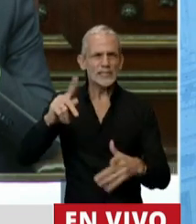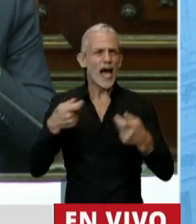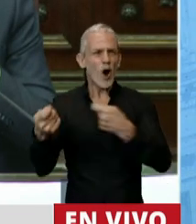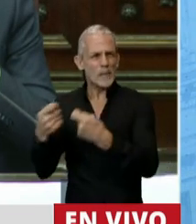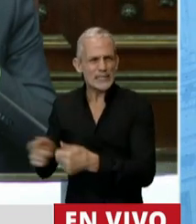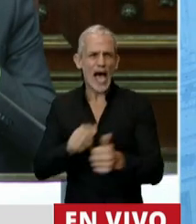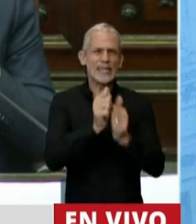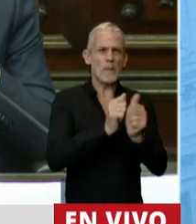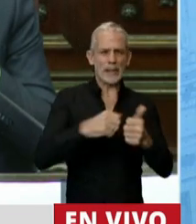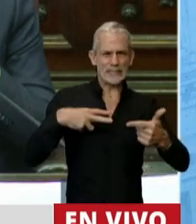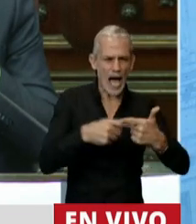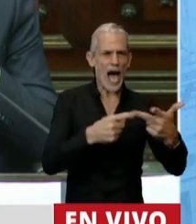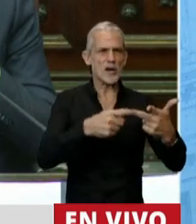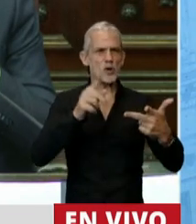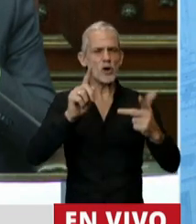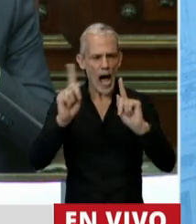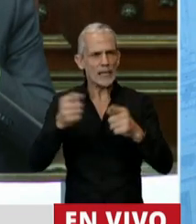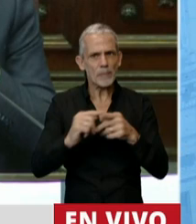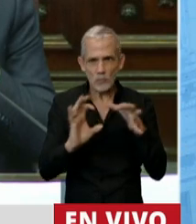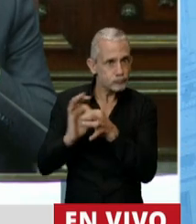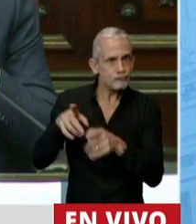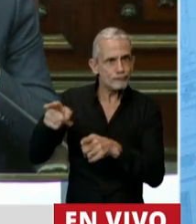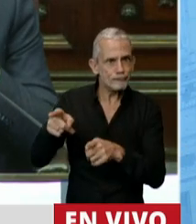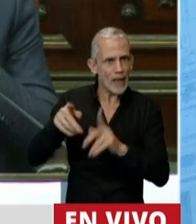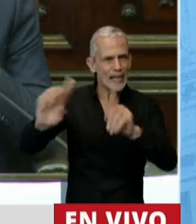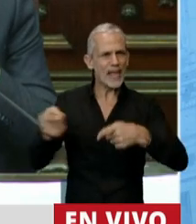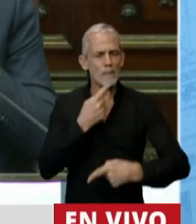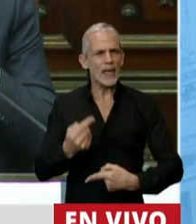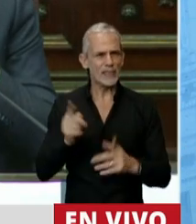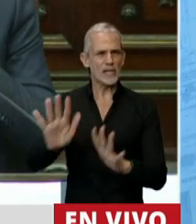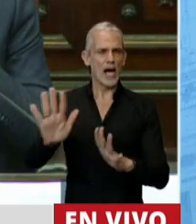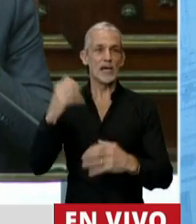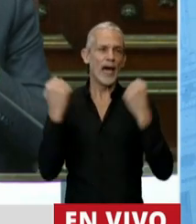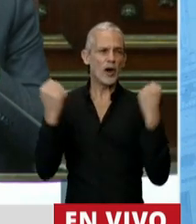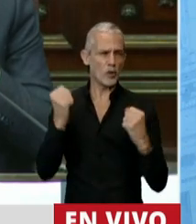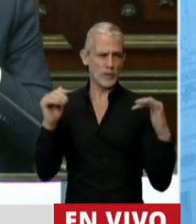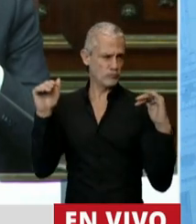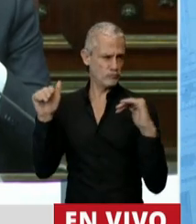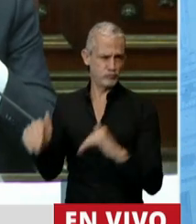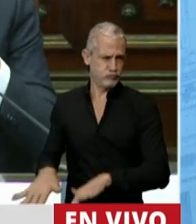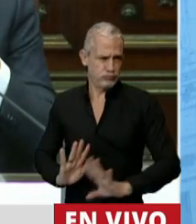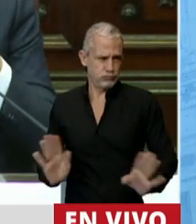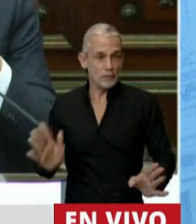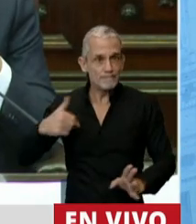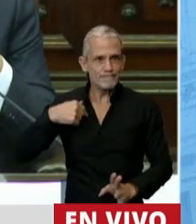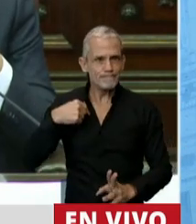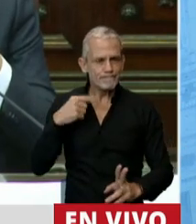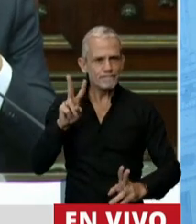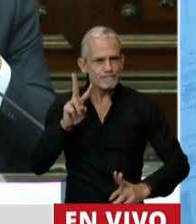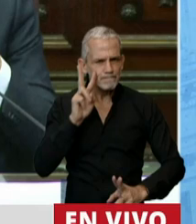comerciantes, empresarios, hasta algunos aliados de ustedes salían a decir que eso no tenía más salida. Encontré